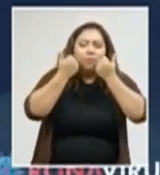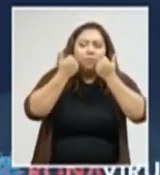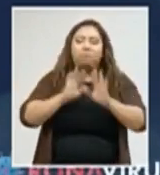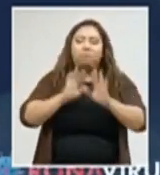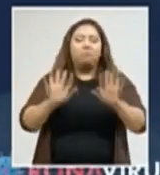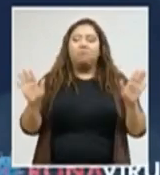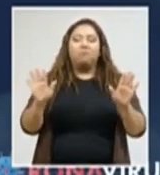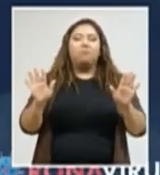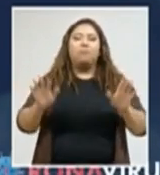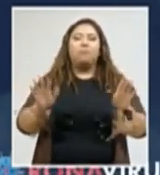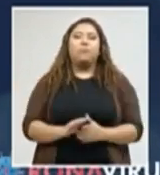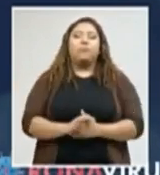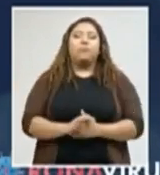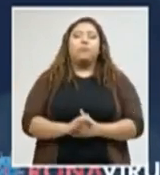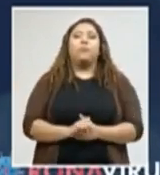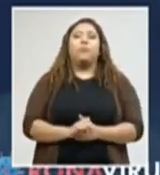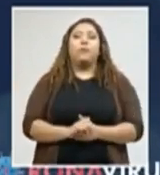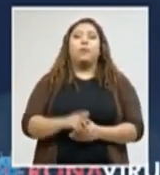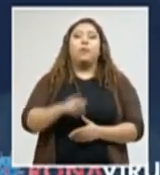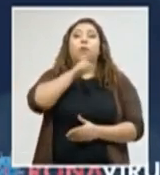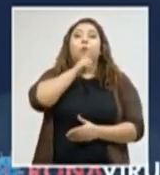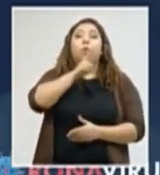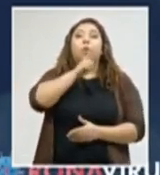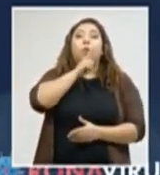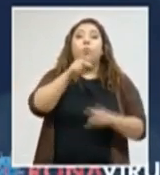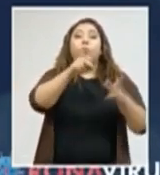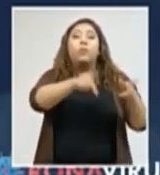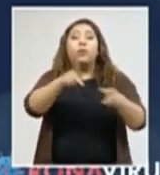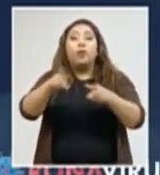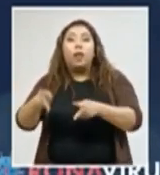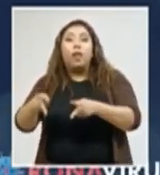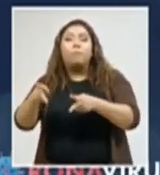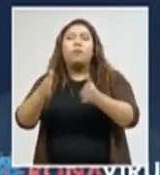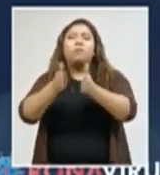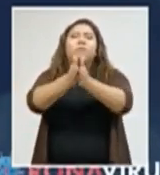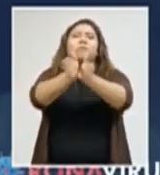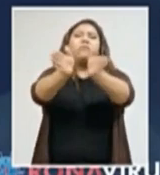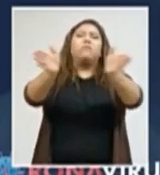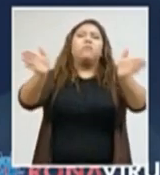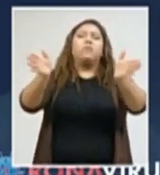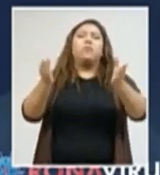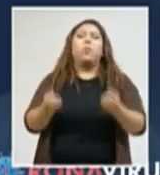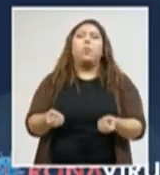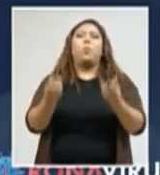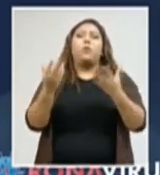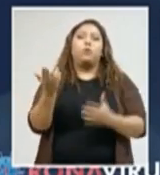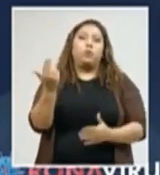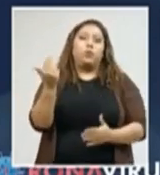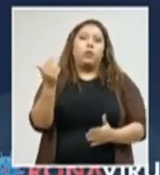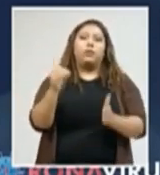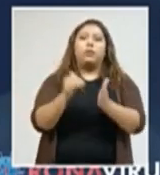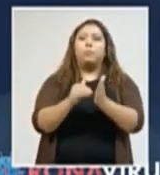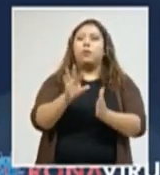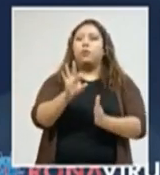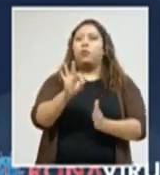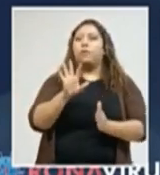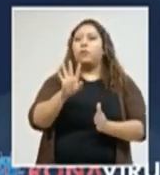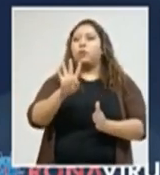país. La situación de pacientes en Honduras, de manera general, total de casos, 13,943,